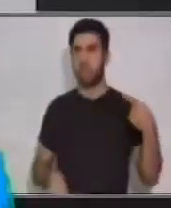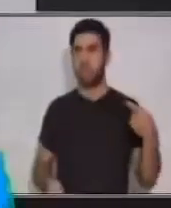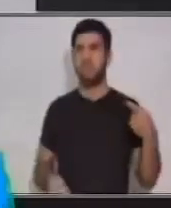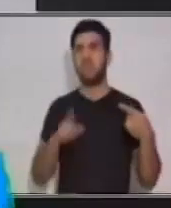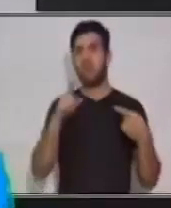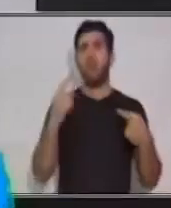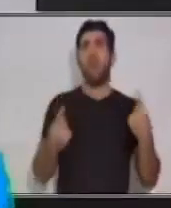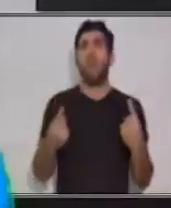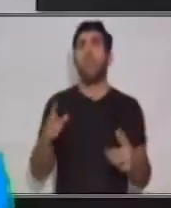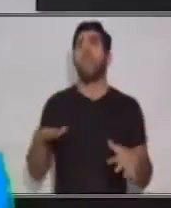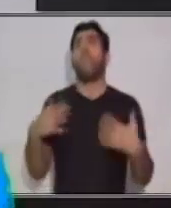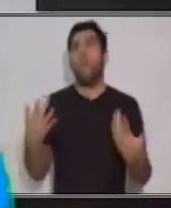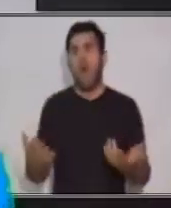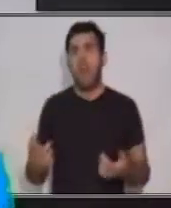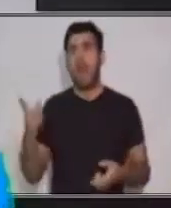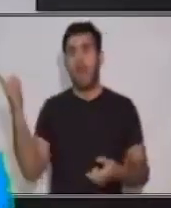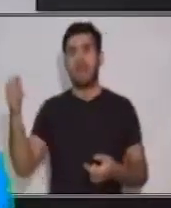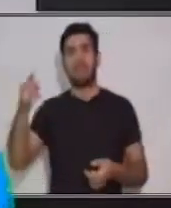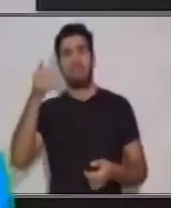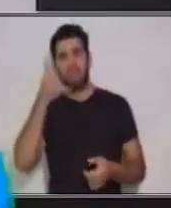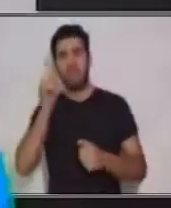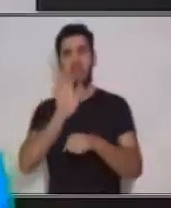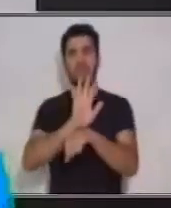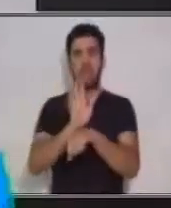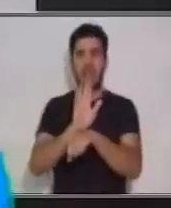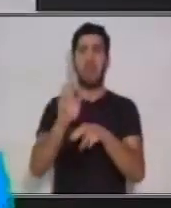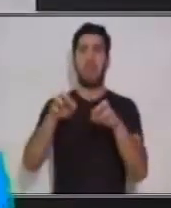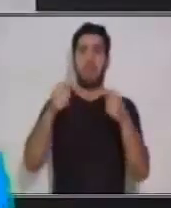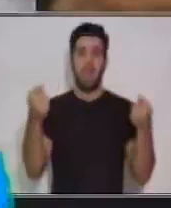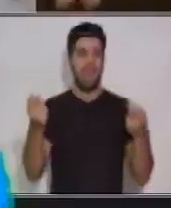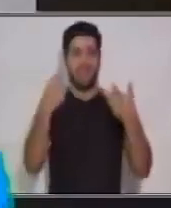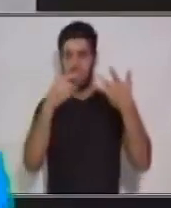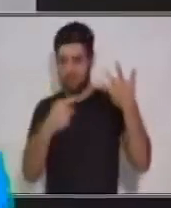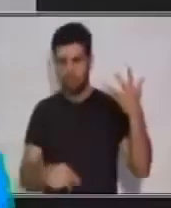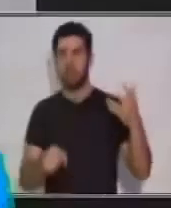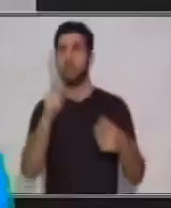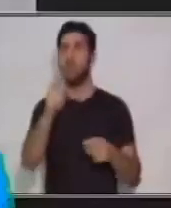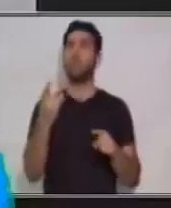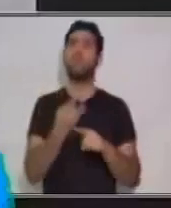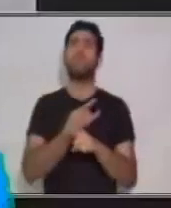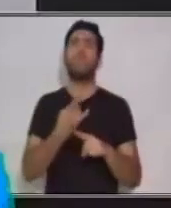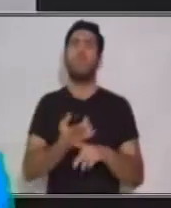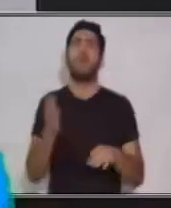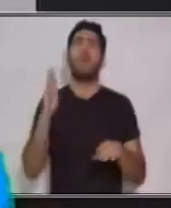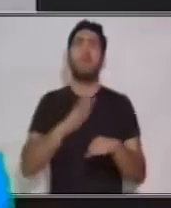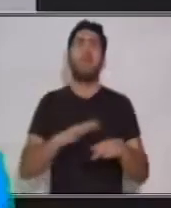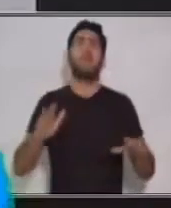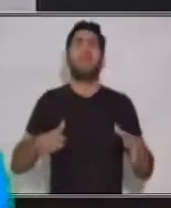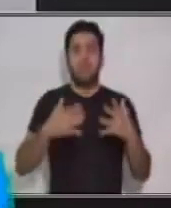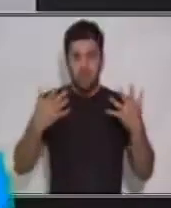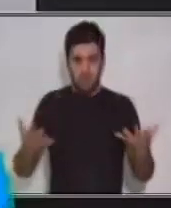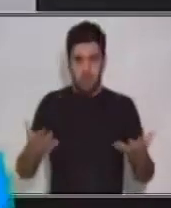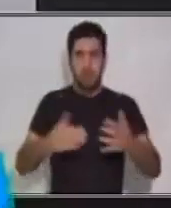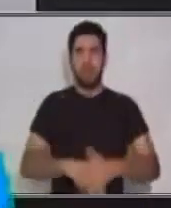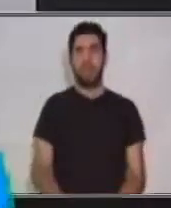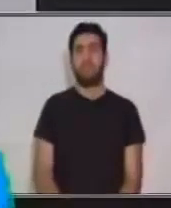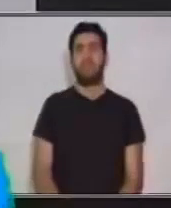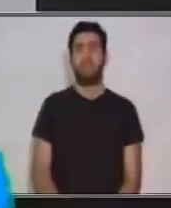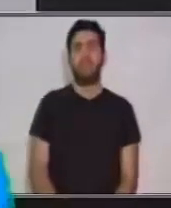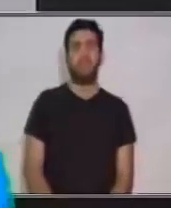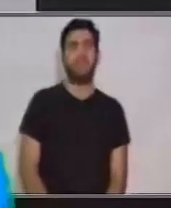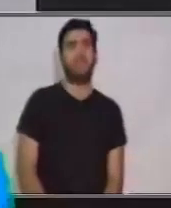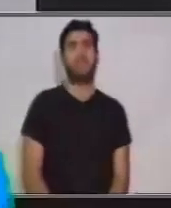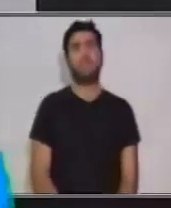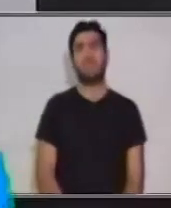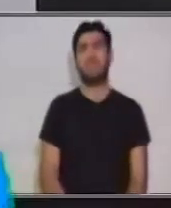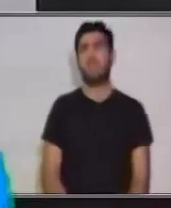televisión, teléfono, periódico, libros y radio, ¿cuál es el que más utilizas? O en casa tienes un medio diferente el